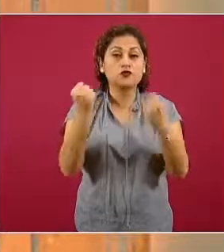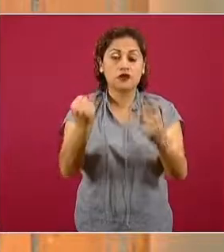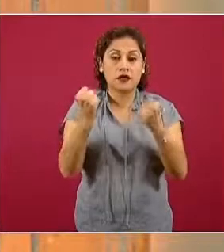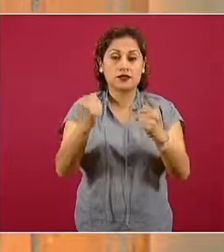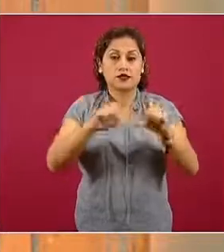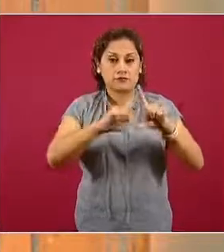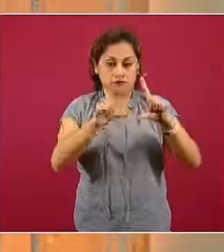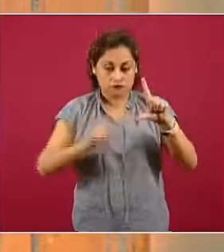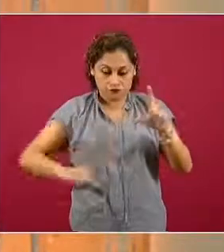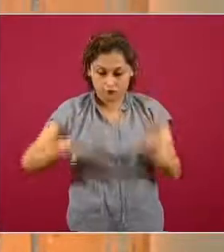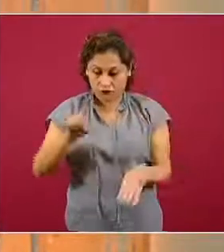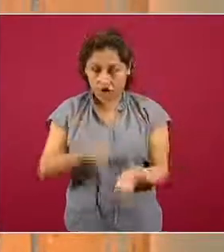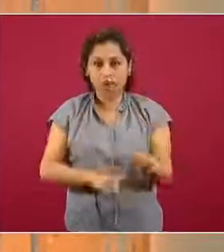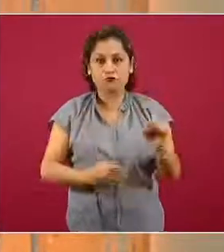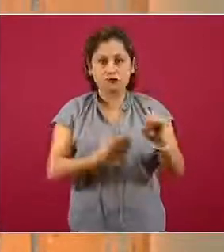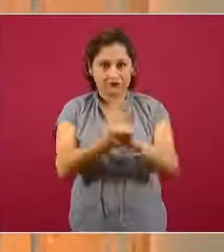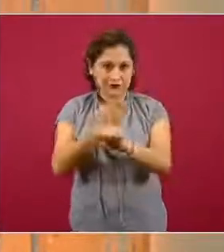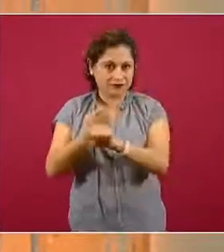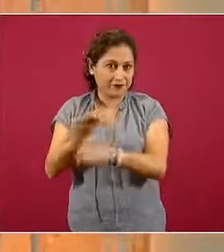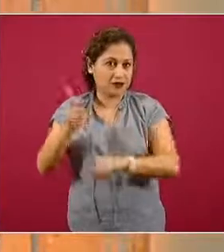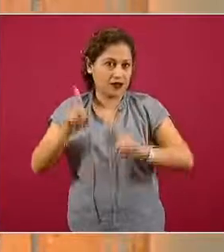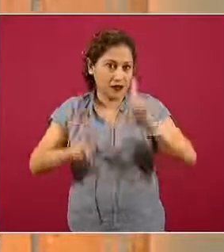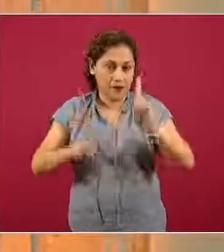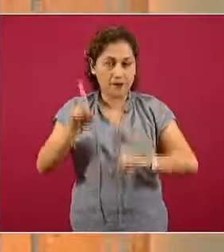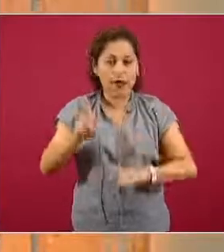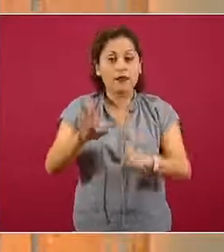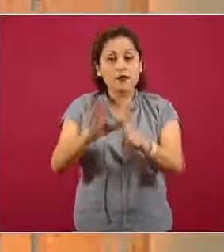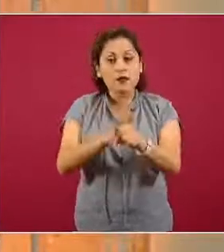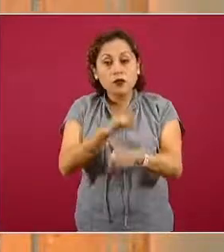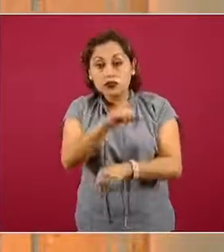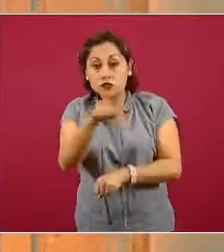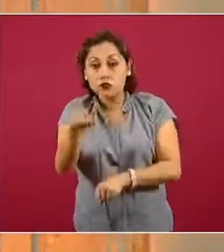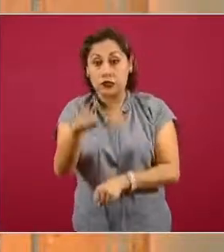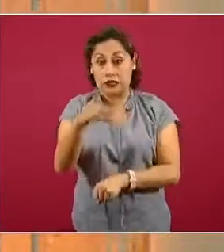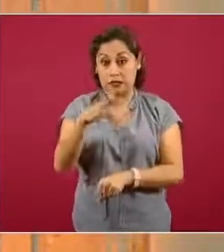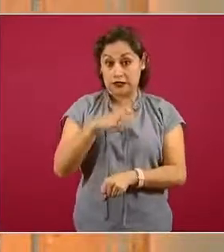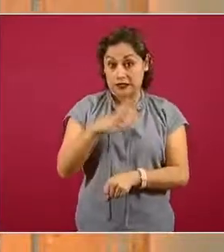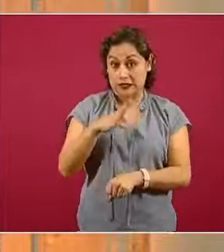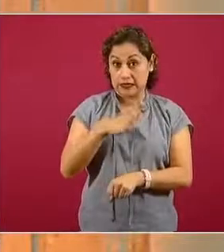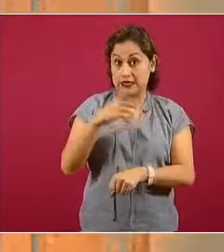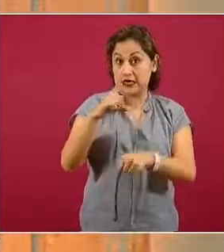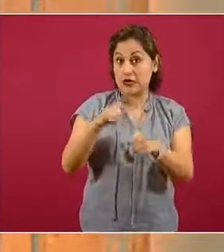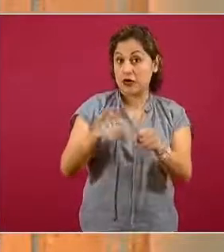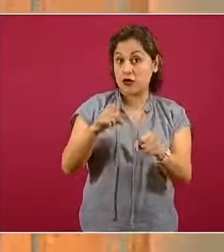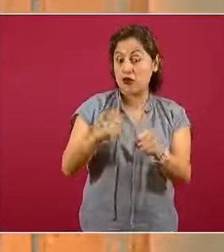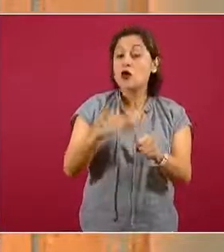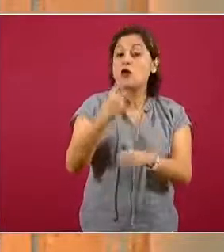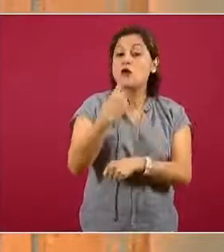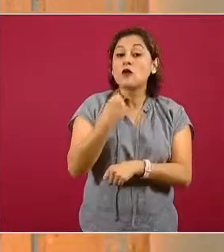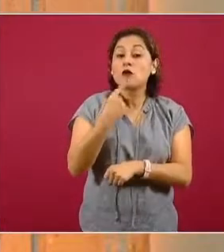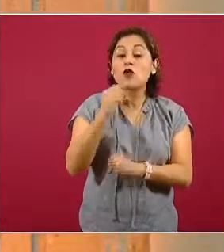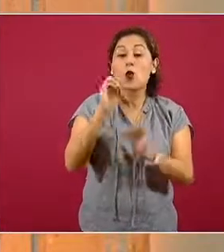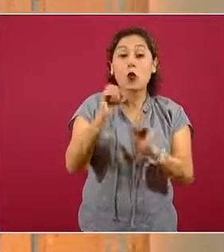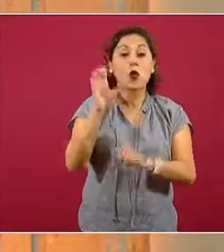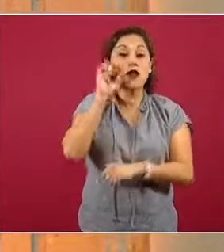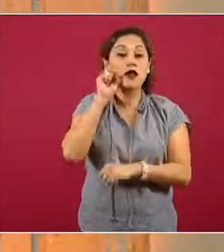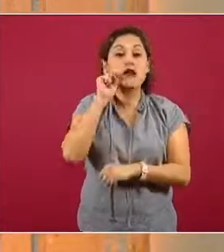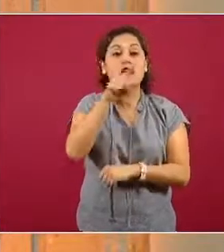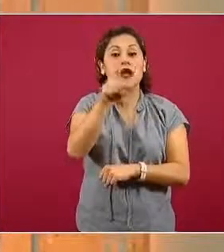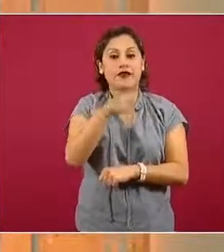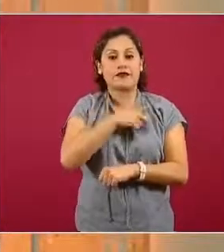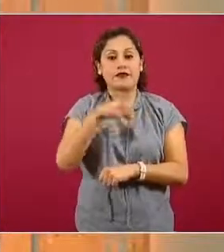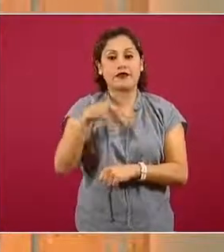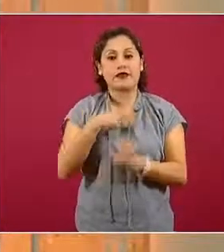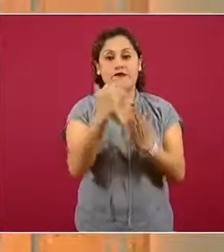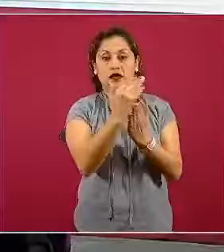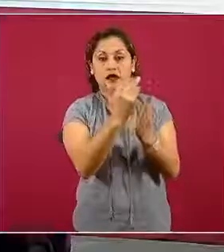territorio. Y por lo tanto tenemos que poner en práctica todas las recomendaciones que las autoridades locales, sobre todo estatales